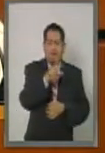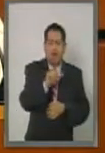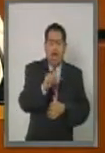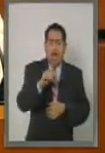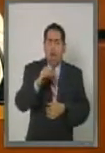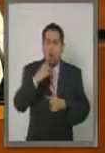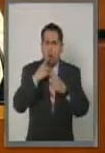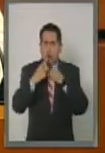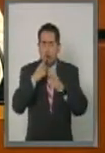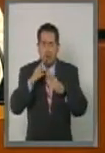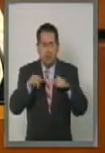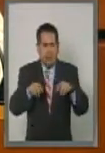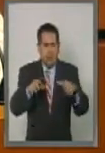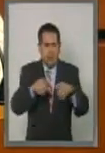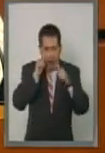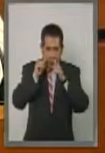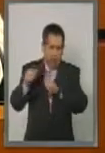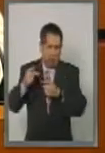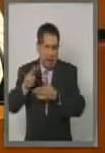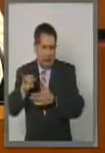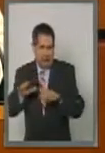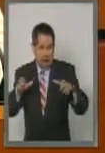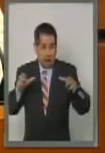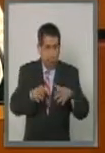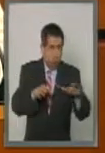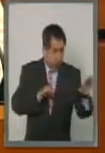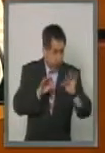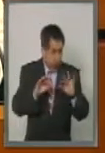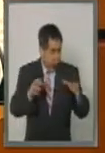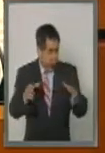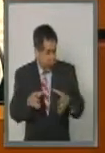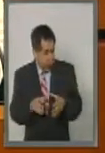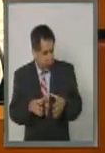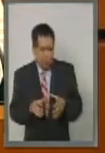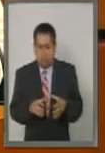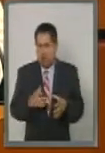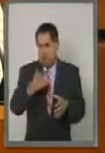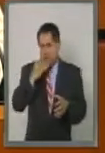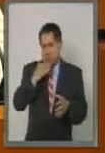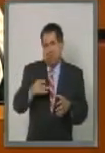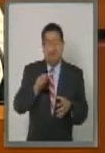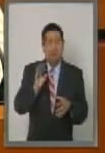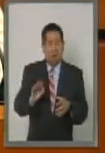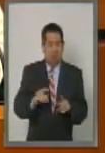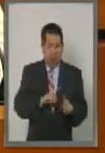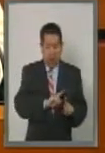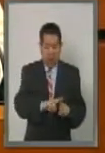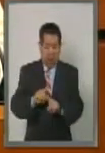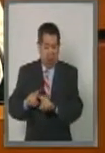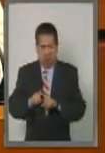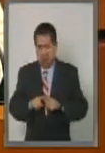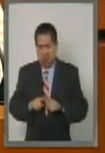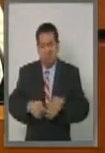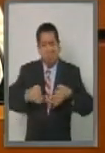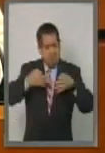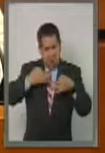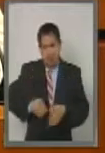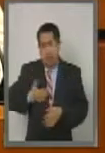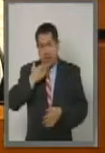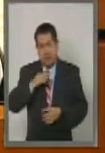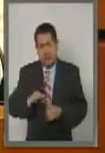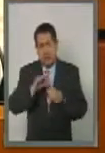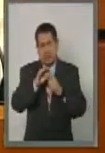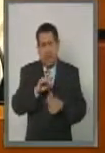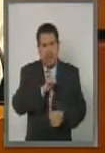de Atención a Víctimas, lo que, sin lugar a dudas, le dota de un carácter de legitimidad especial